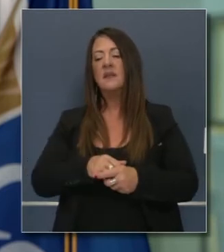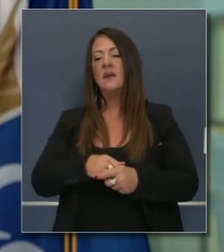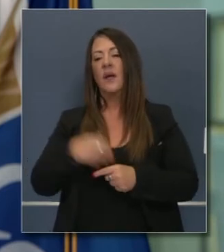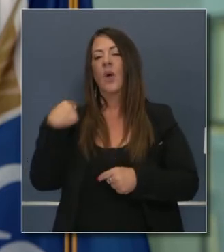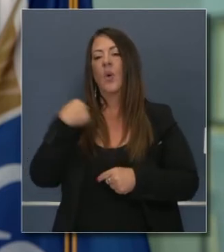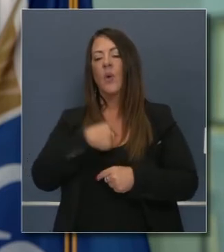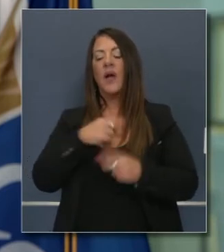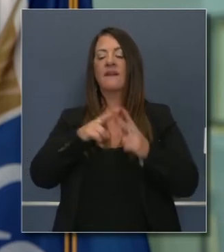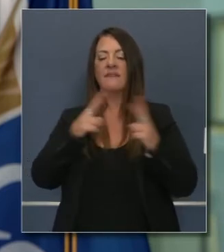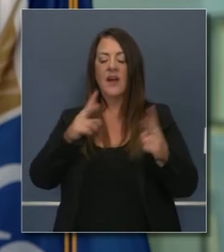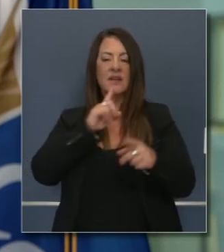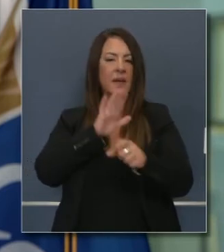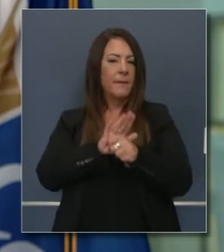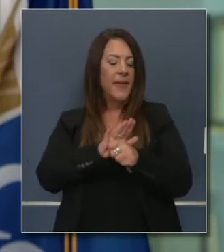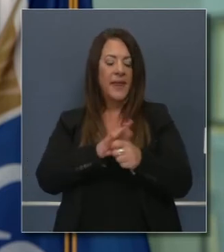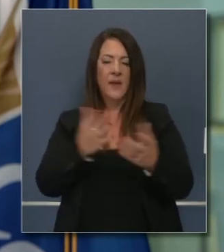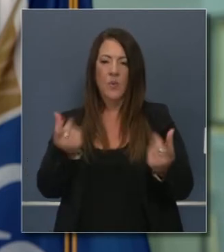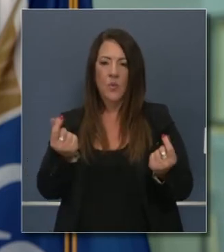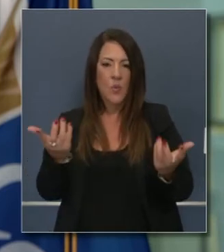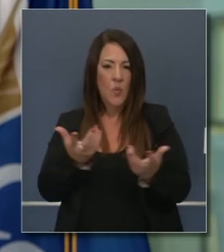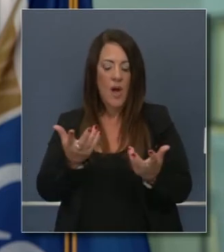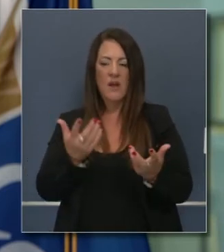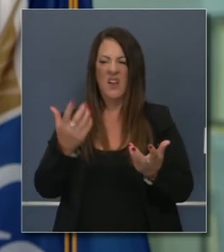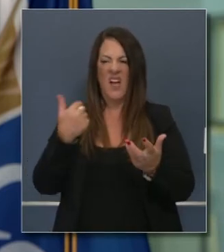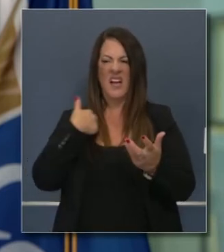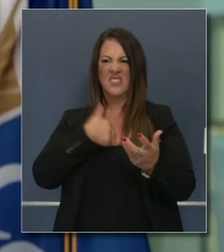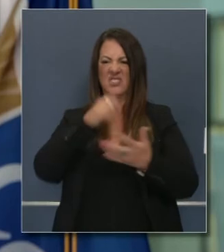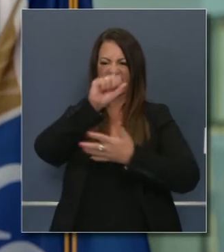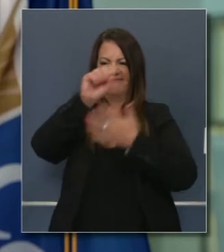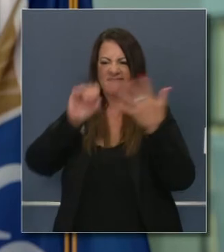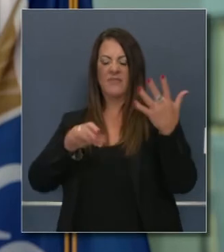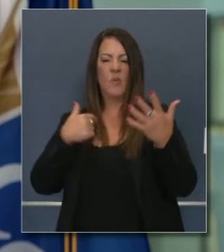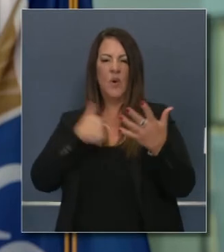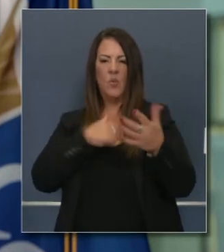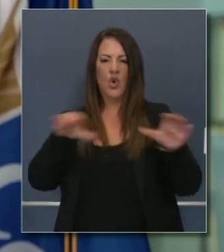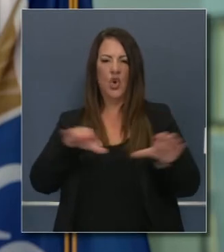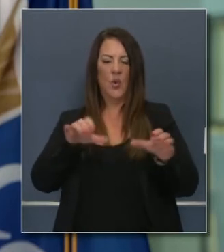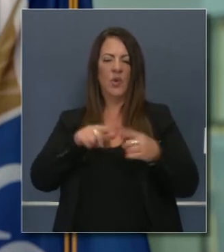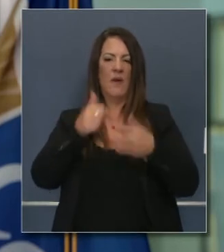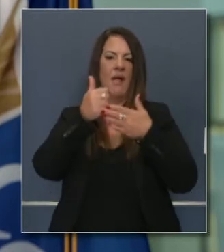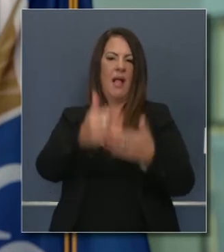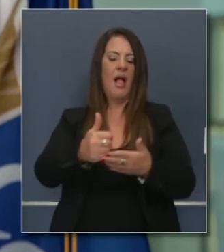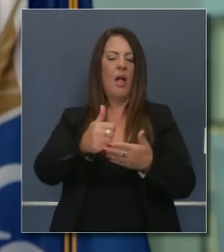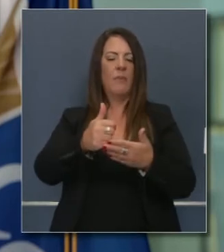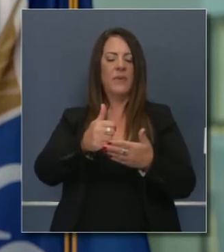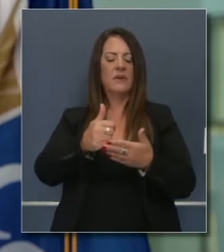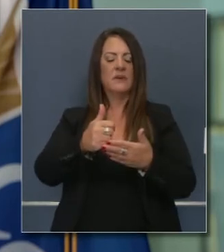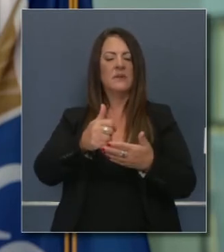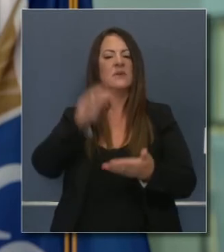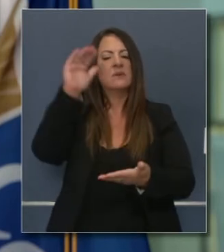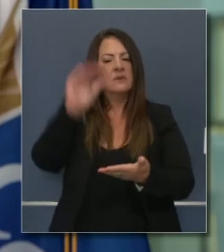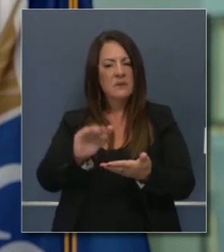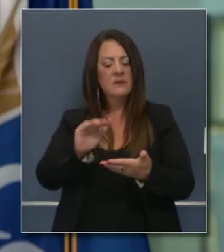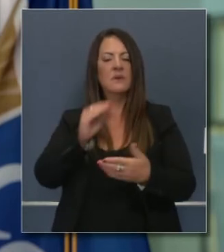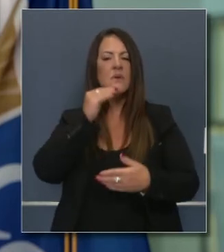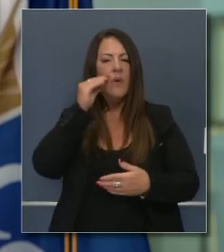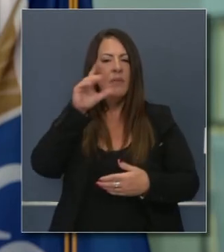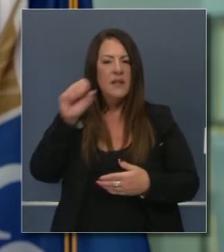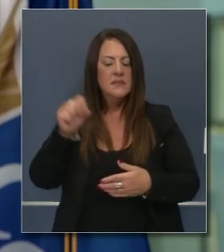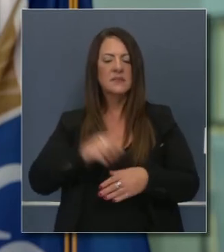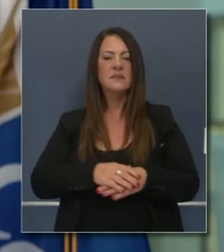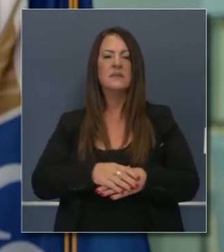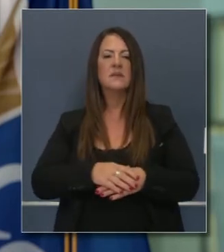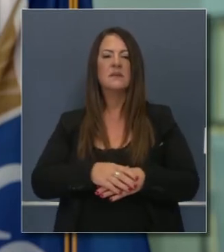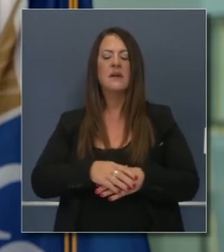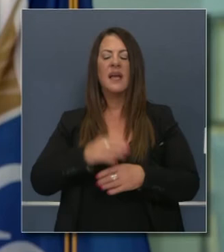declaración del estado que hice hace unas cuantas semanas, todo lo que se anunció en esa declaración. Por supuesto, ninguno de nosotros vio